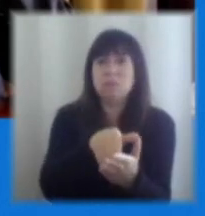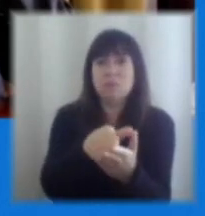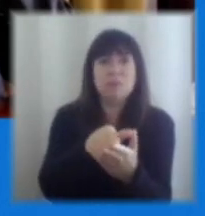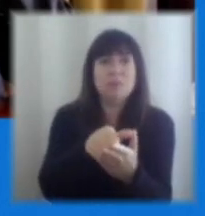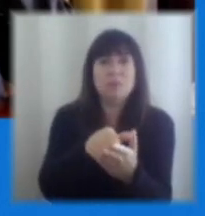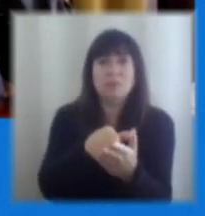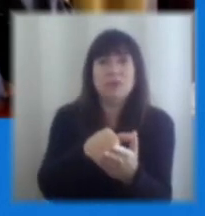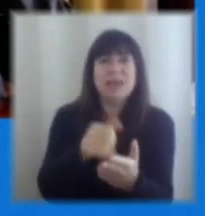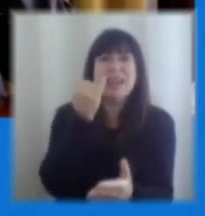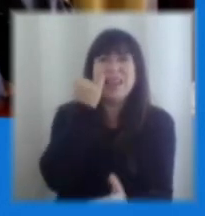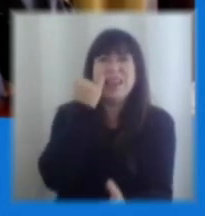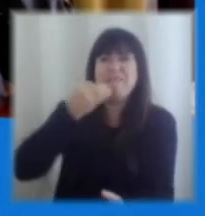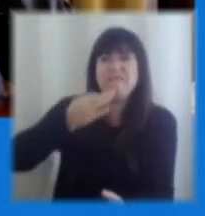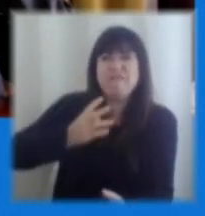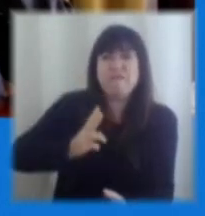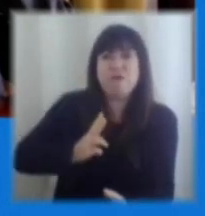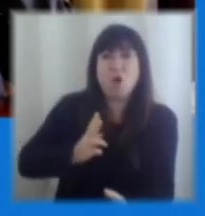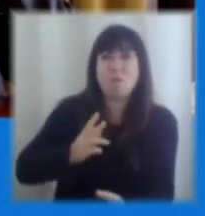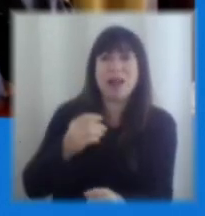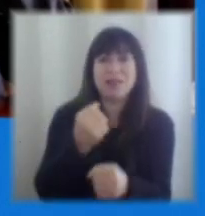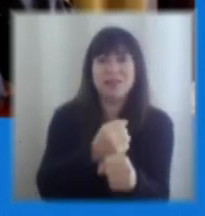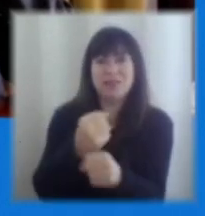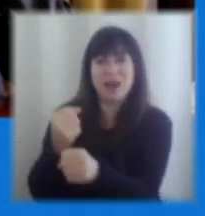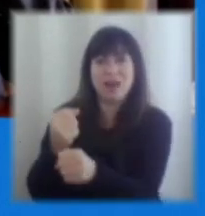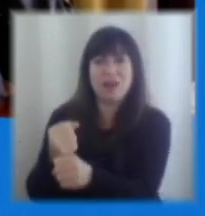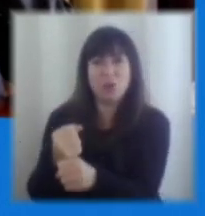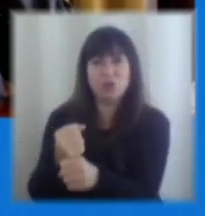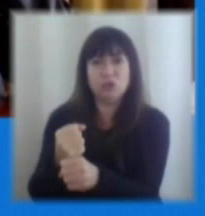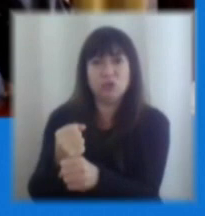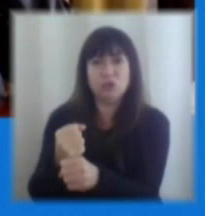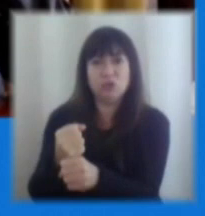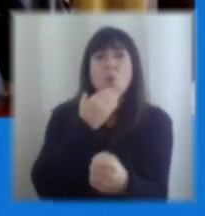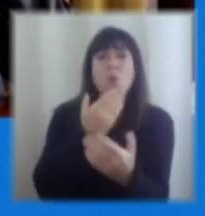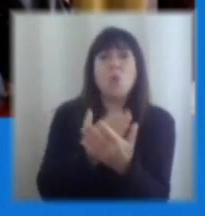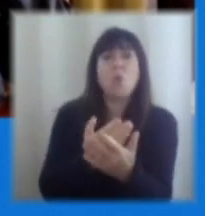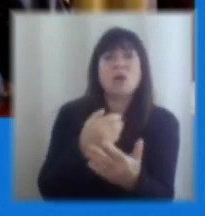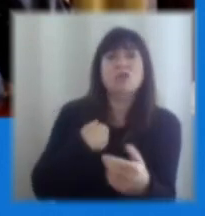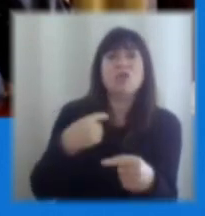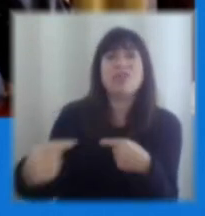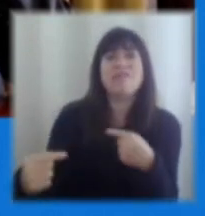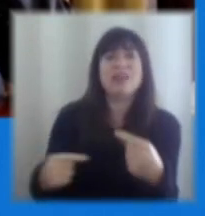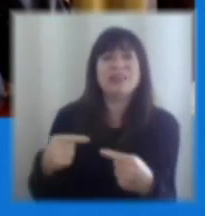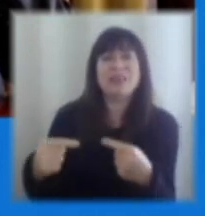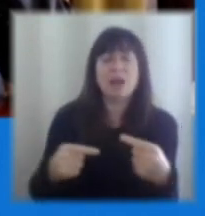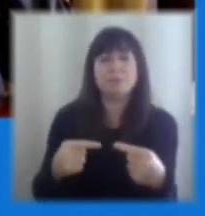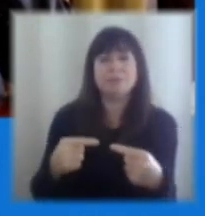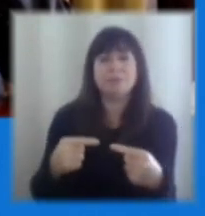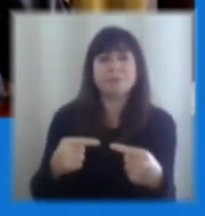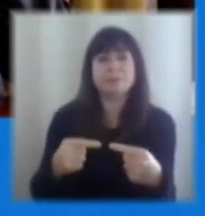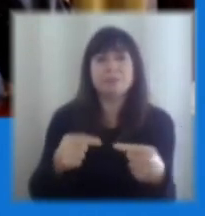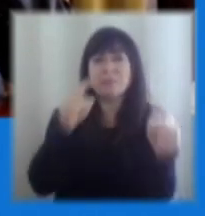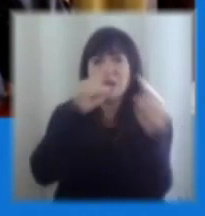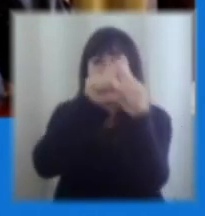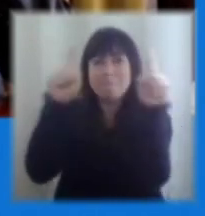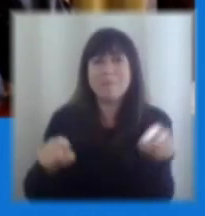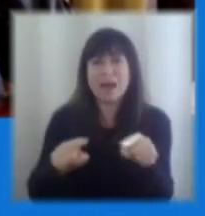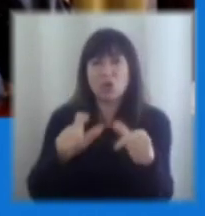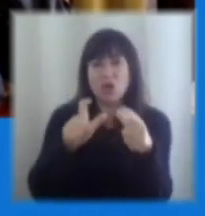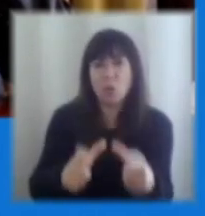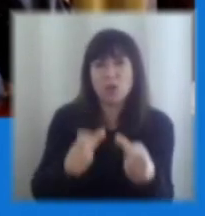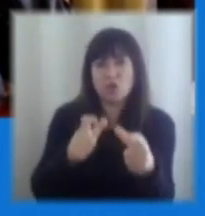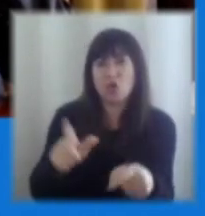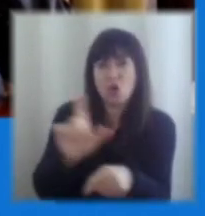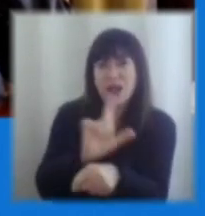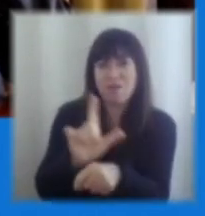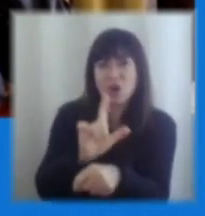que es la informalidad. Muchas veces se debata en el fondo que cuando se debatía sobre el marco regulatorio laboral, en fin, muchas